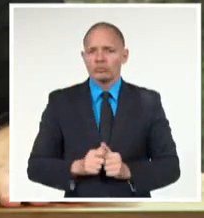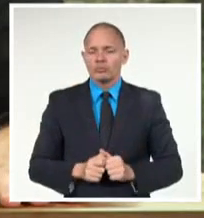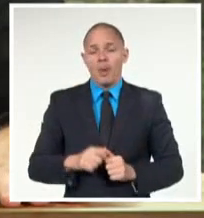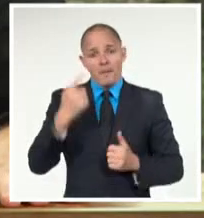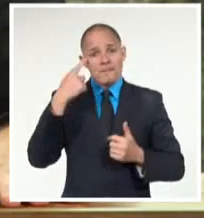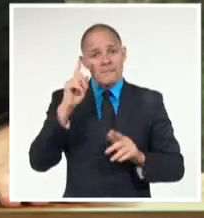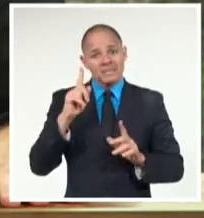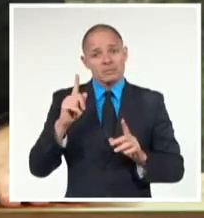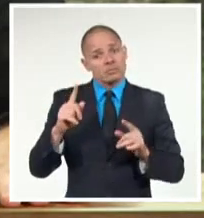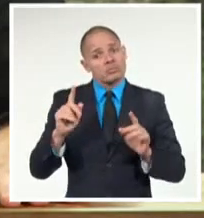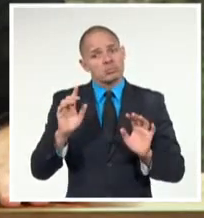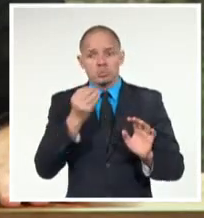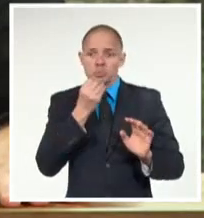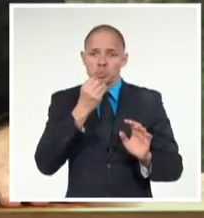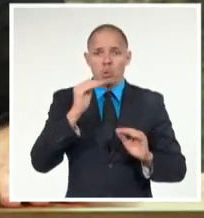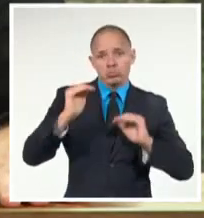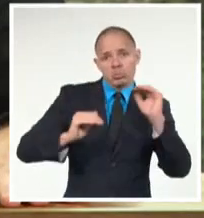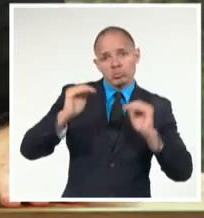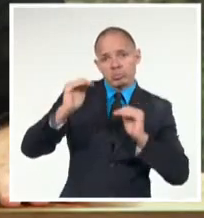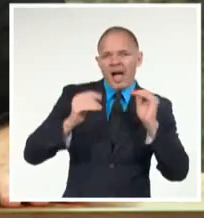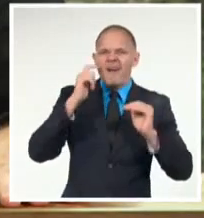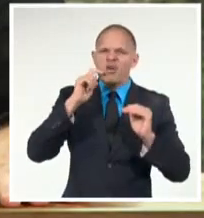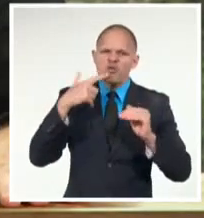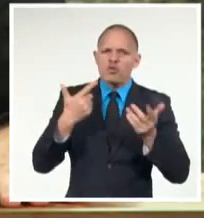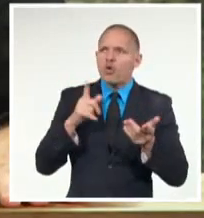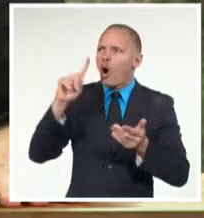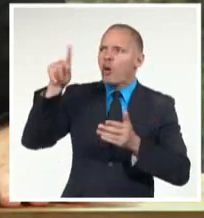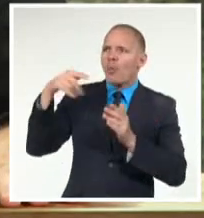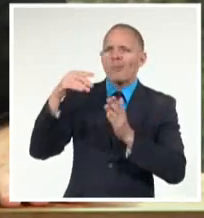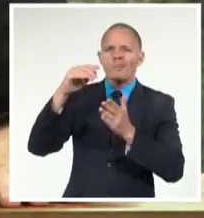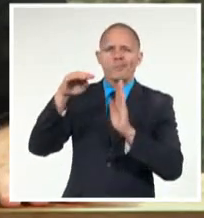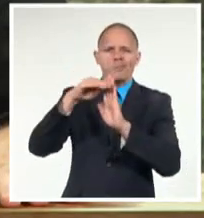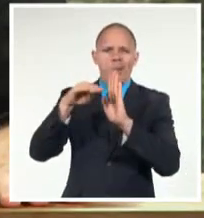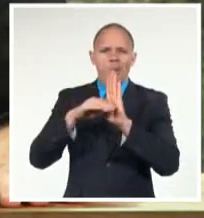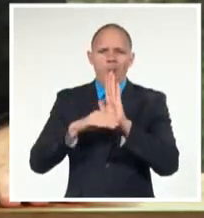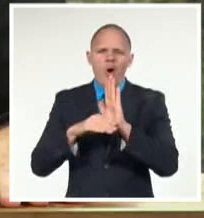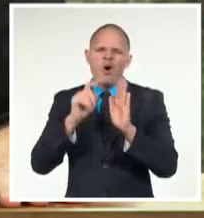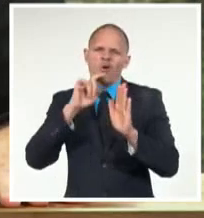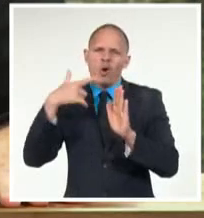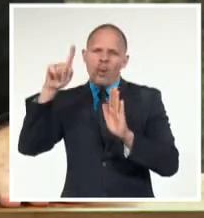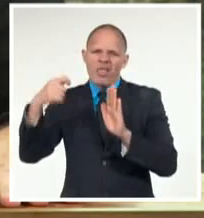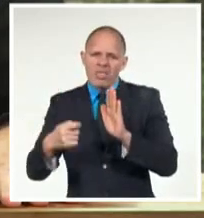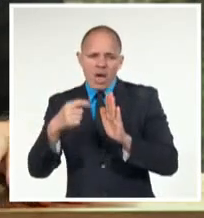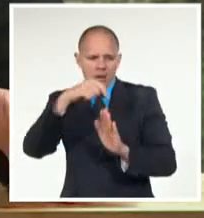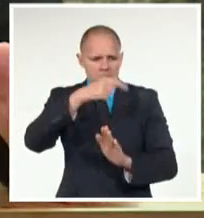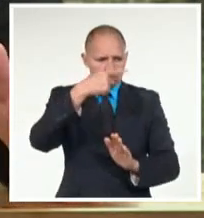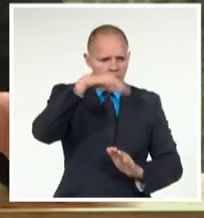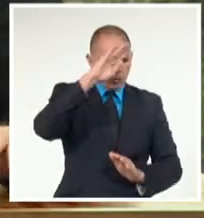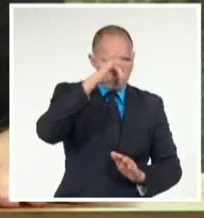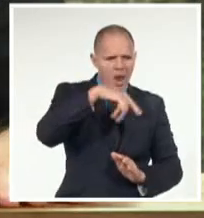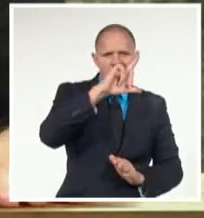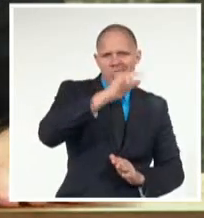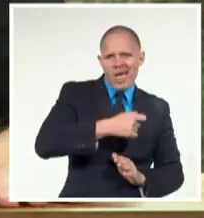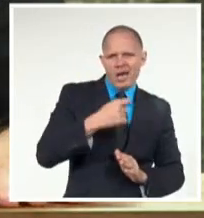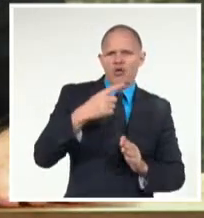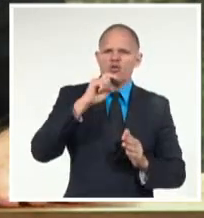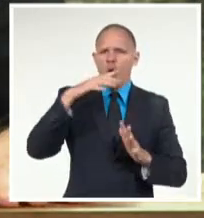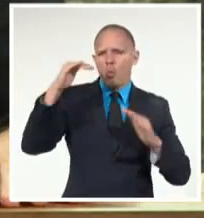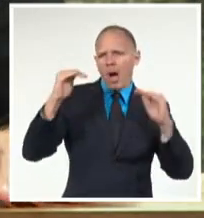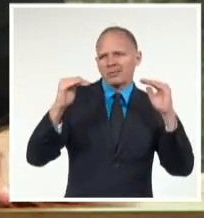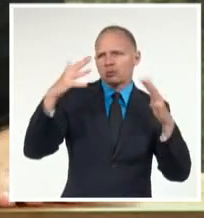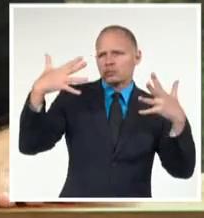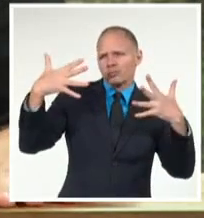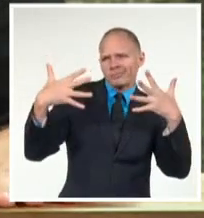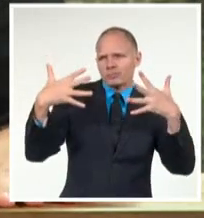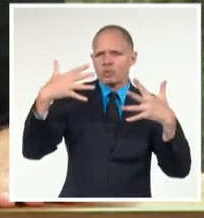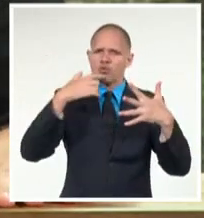armonizar el marco regulatorio de la Unión Económica Euroasiática y Cuba en estas áreas. Todas estas acciones nos